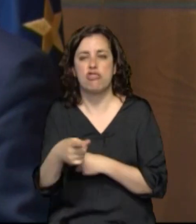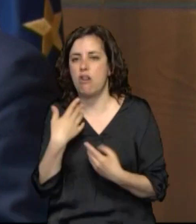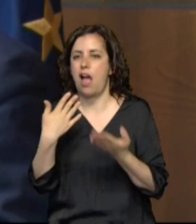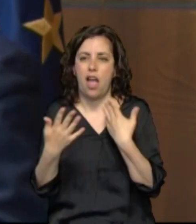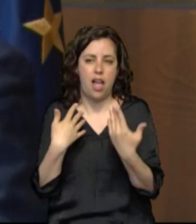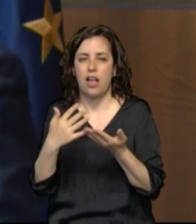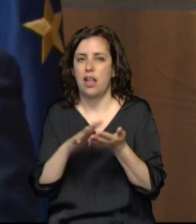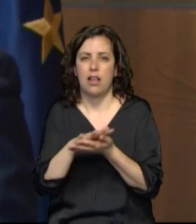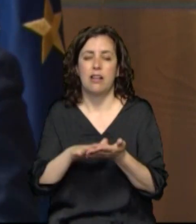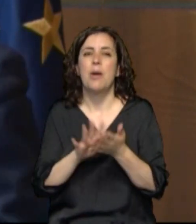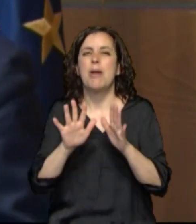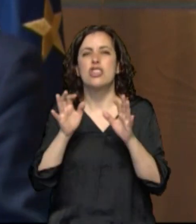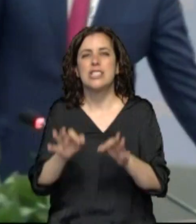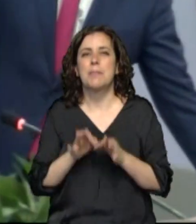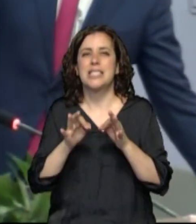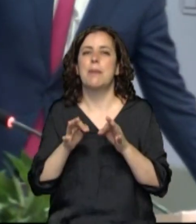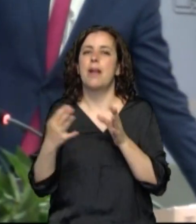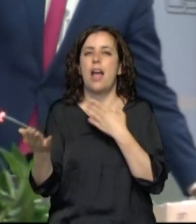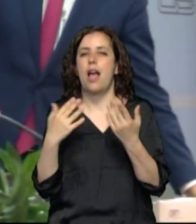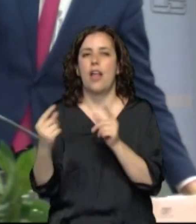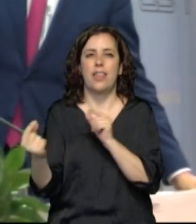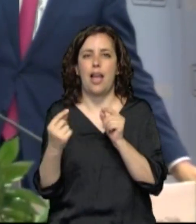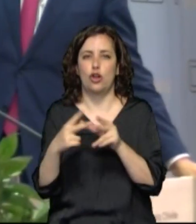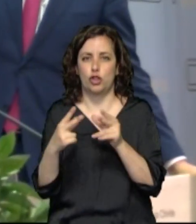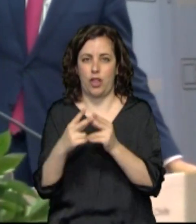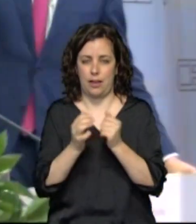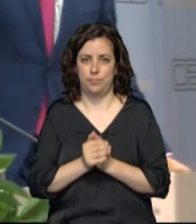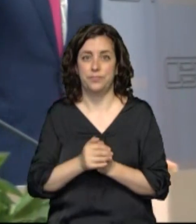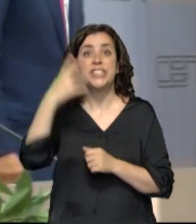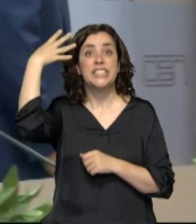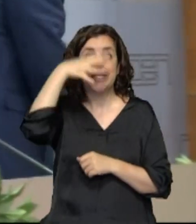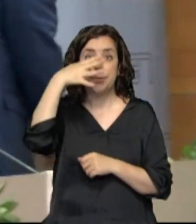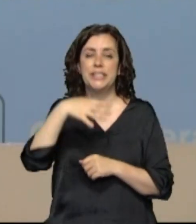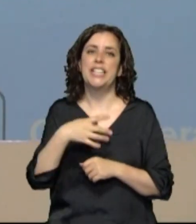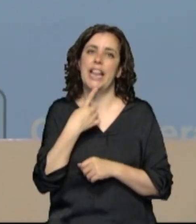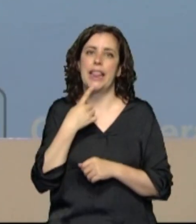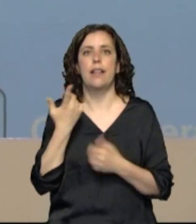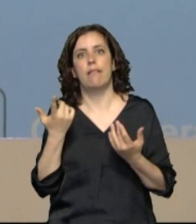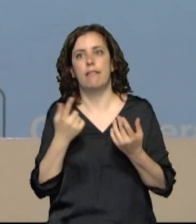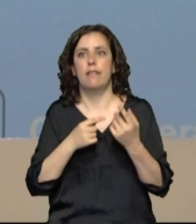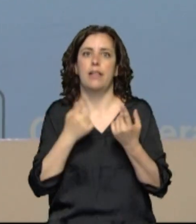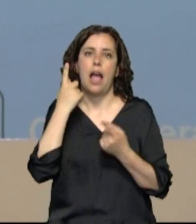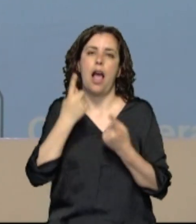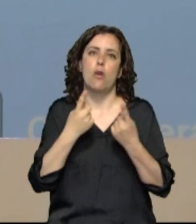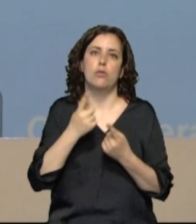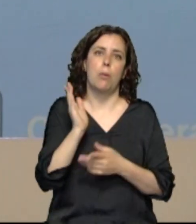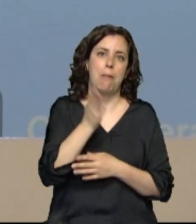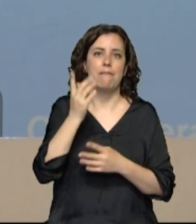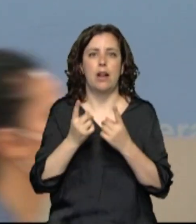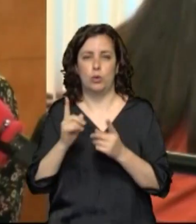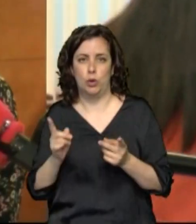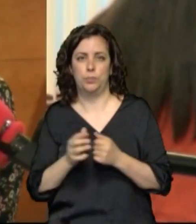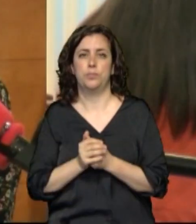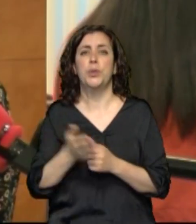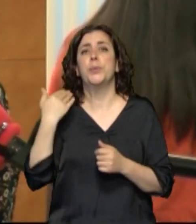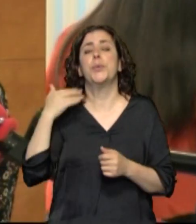siempre en el marco del diálogo social. Chivite, por su parte, asegura que hay una doble vara para medir. Navarra Suma acordó con